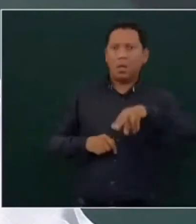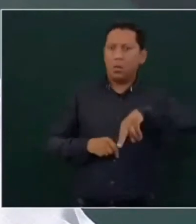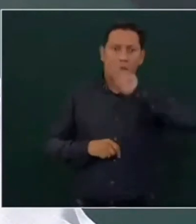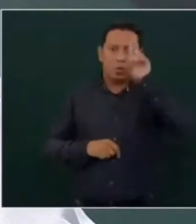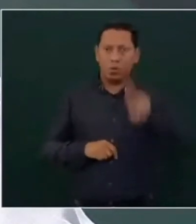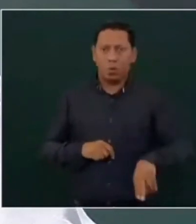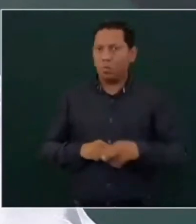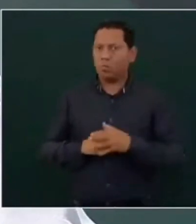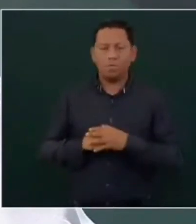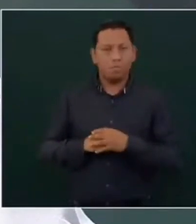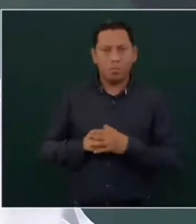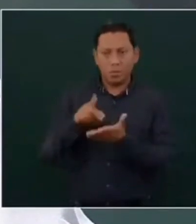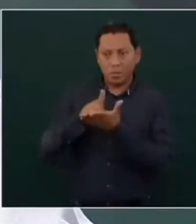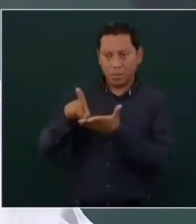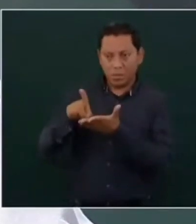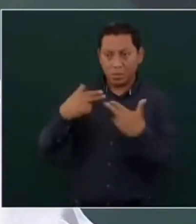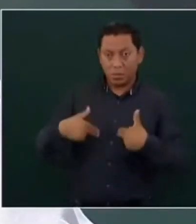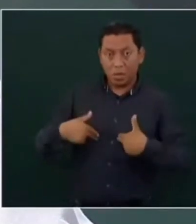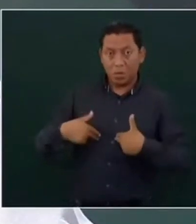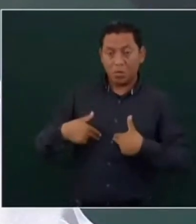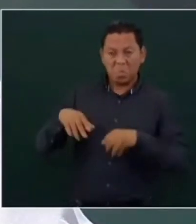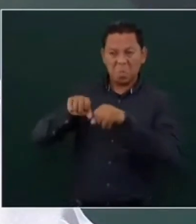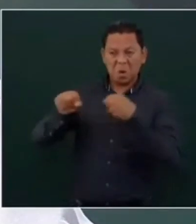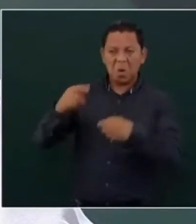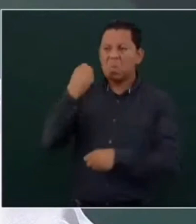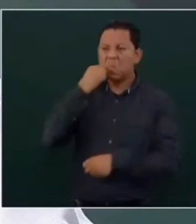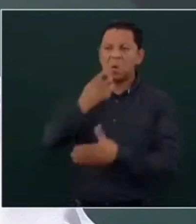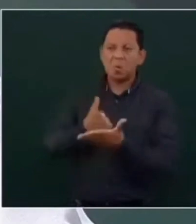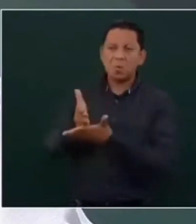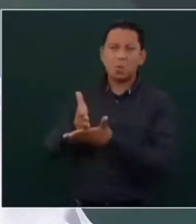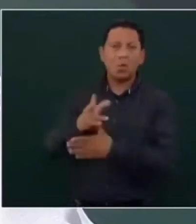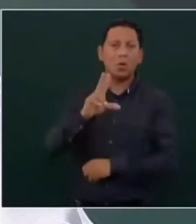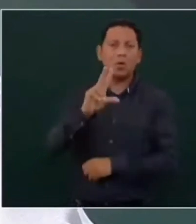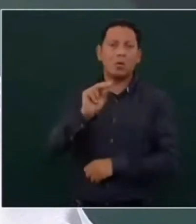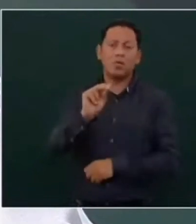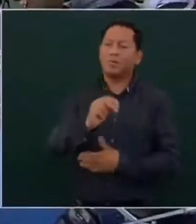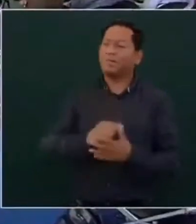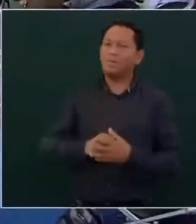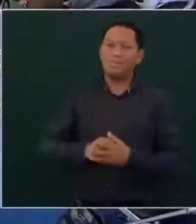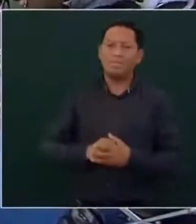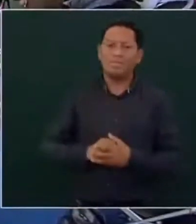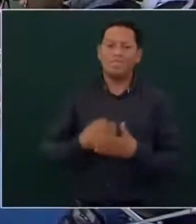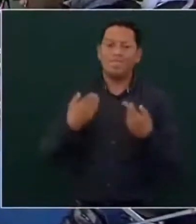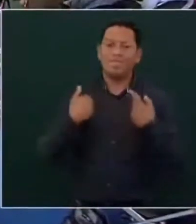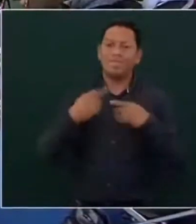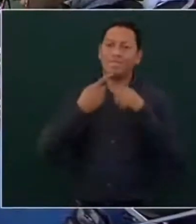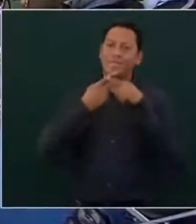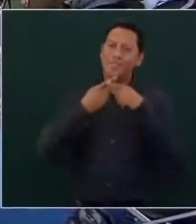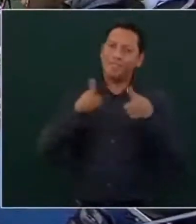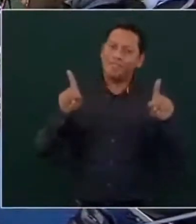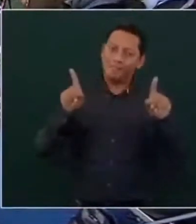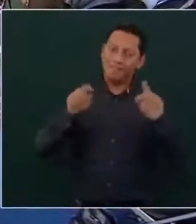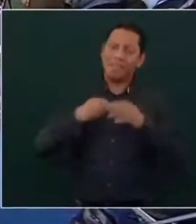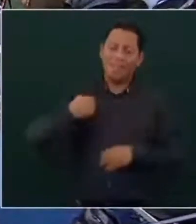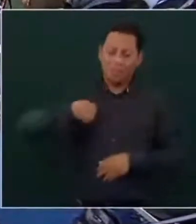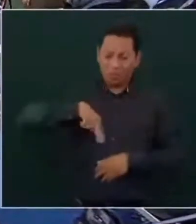de violar derechos humanos somos distintos lo que pasa que pues ellos